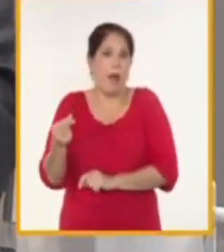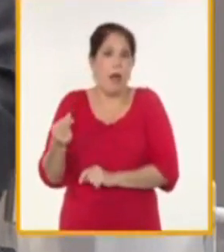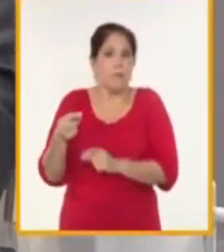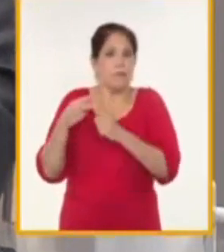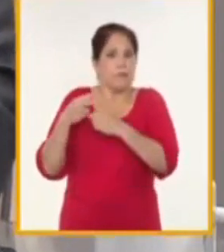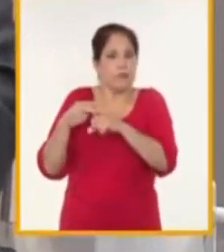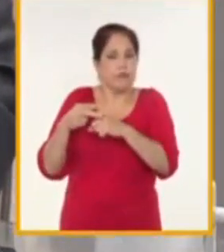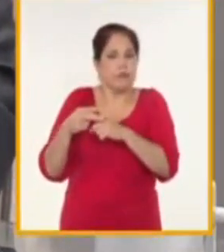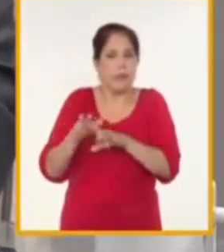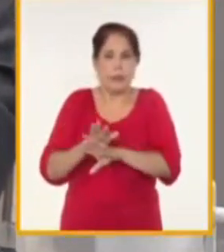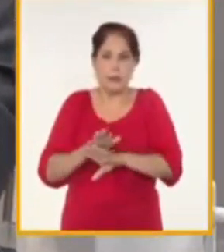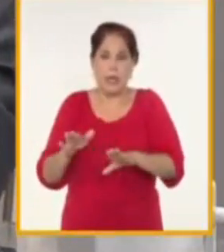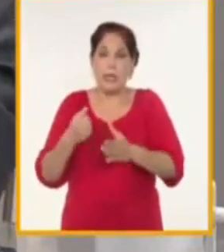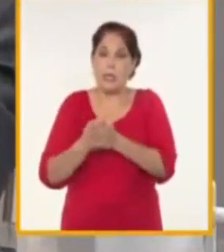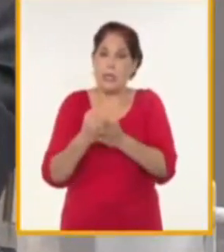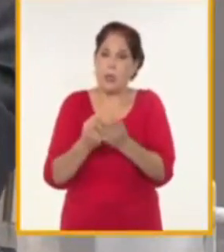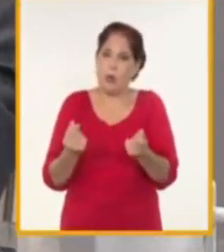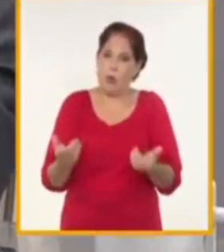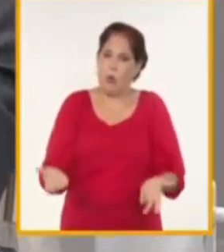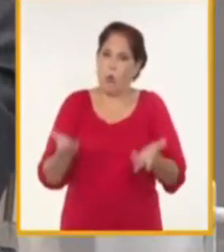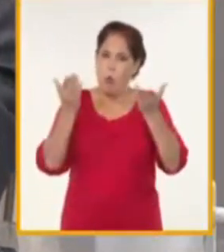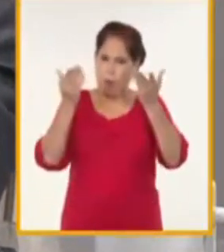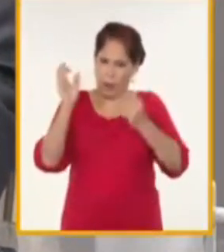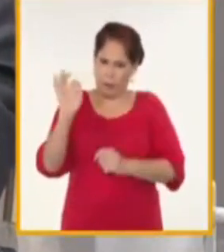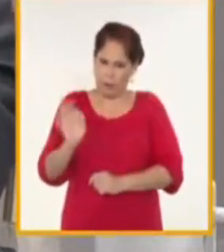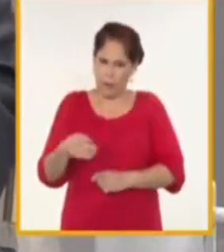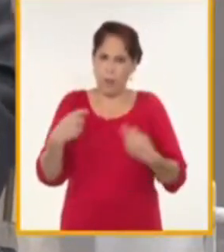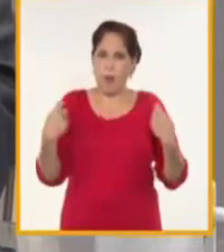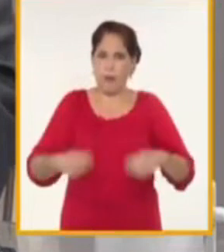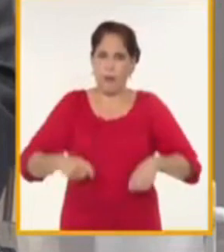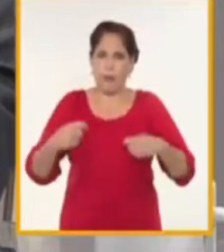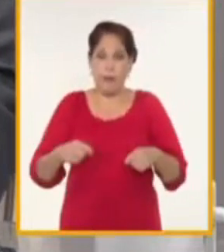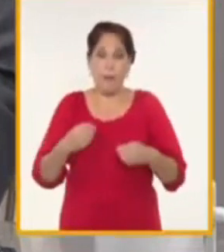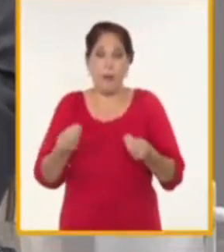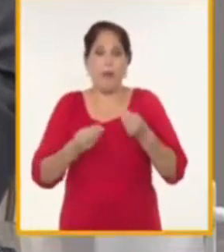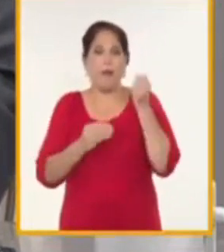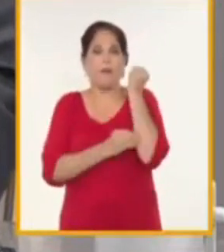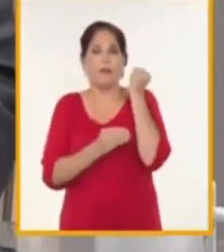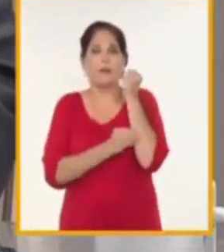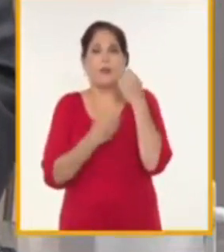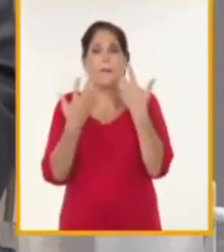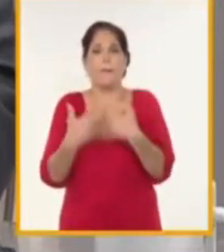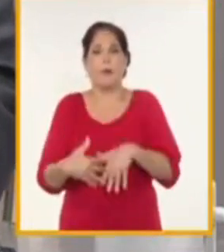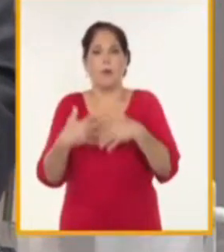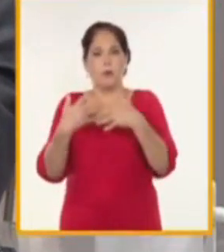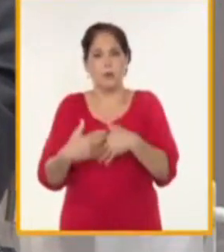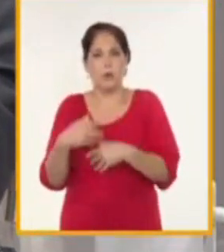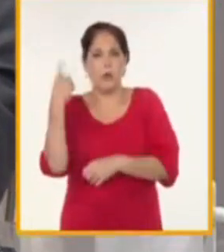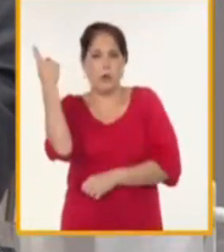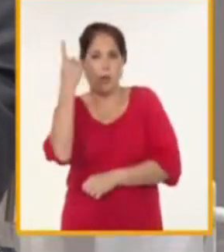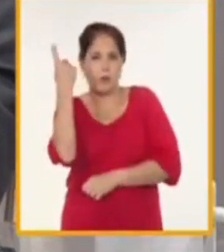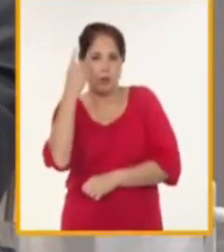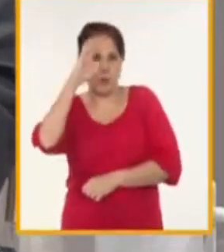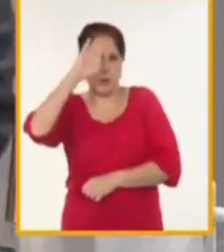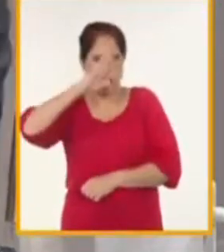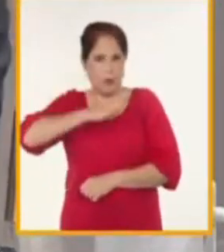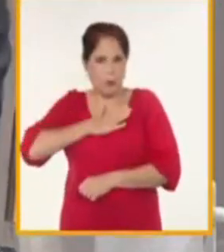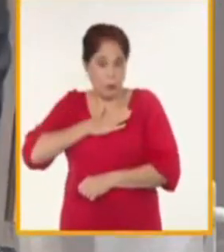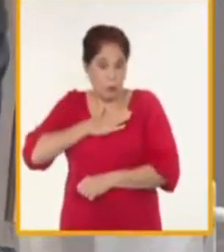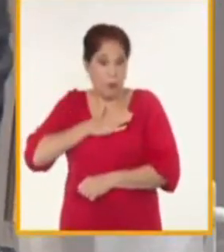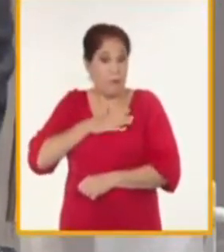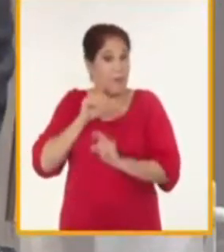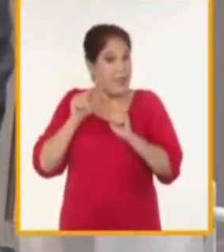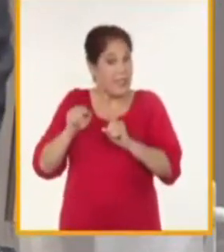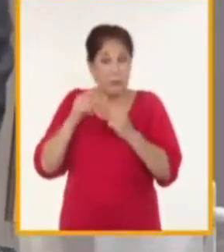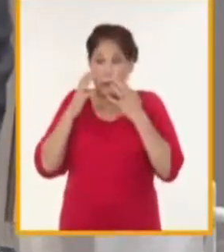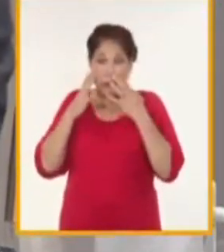las distorsiones y reimpulsar la economía precisamente de fortalecer la producción la producción nacional y en el que